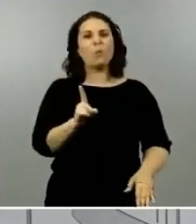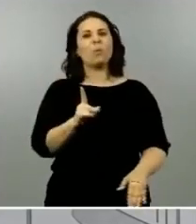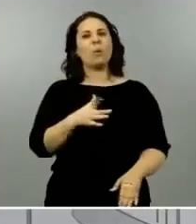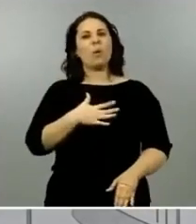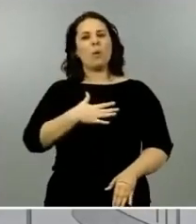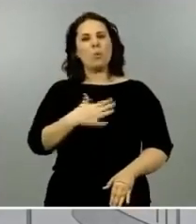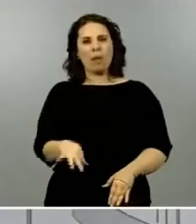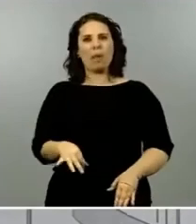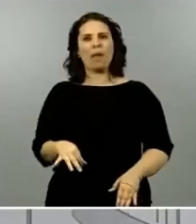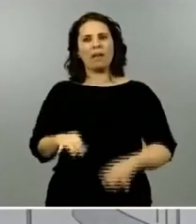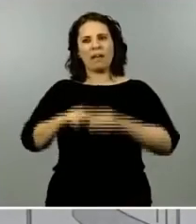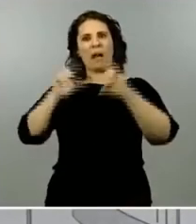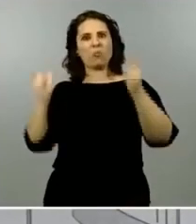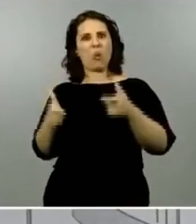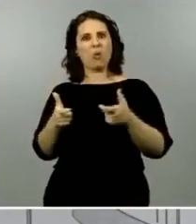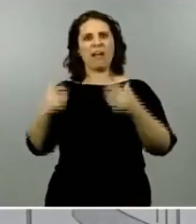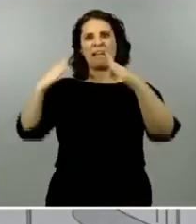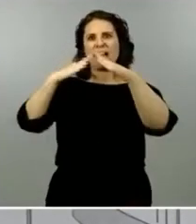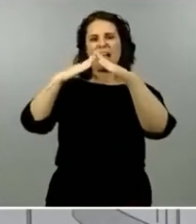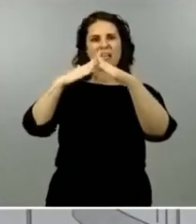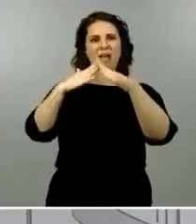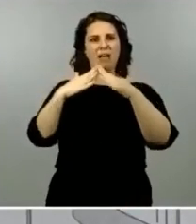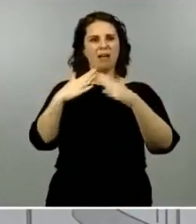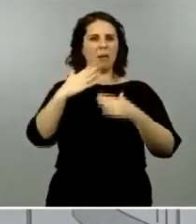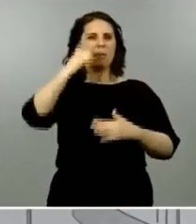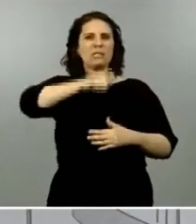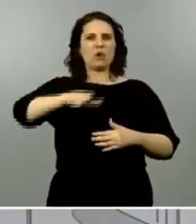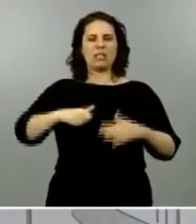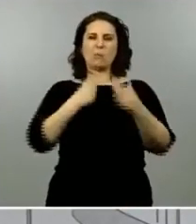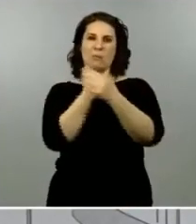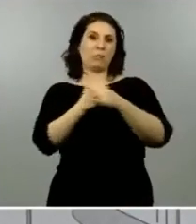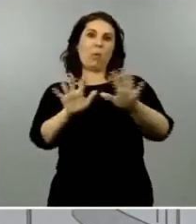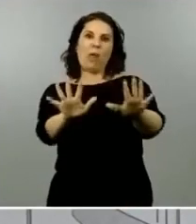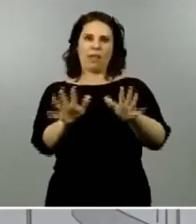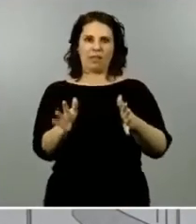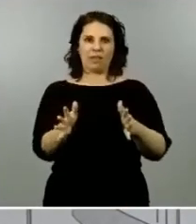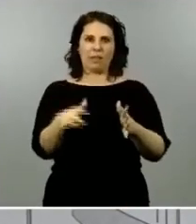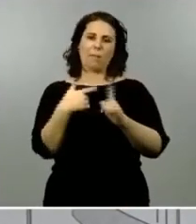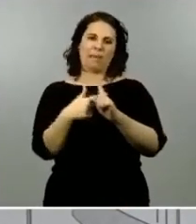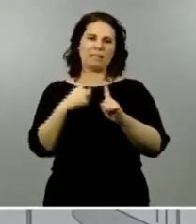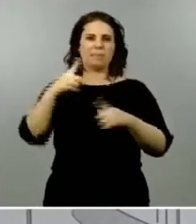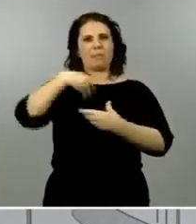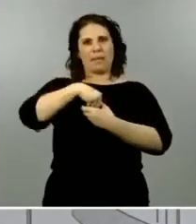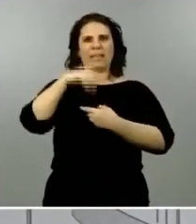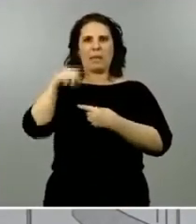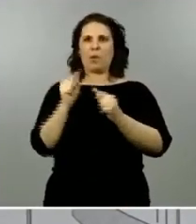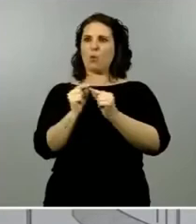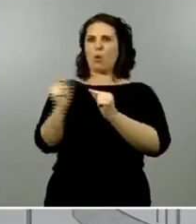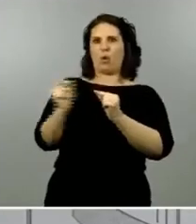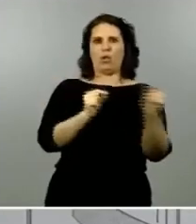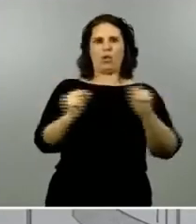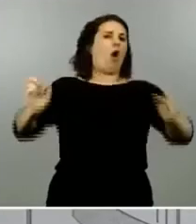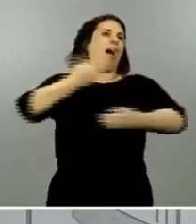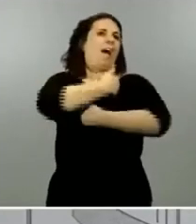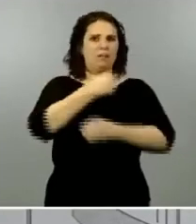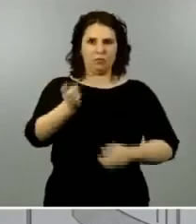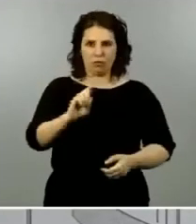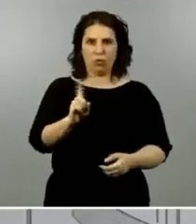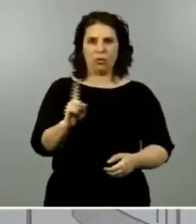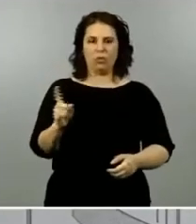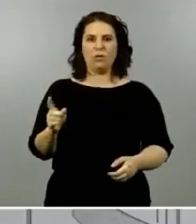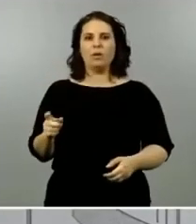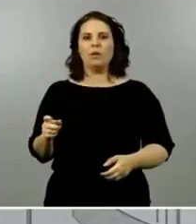10 y con una serie de normas de distanciamiento social por tanto este tipo de digamos exigencias que nos autoimponemos pues